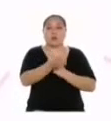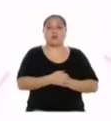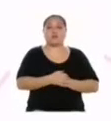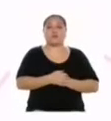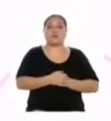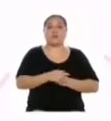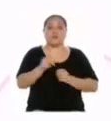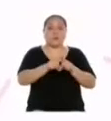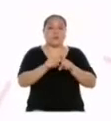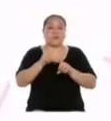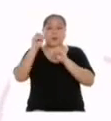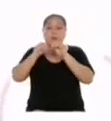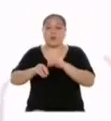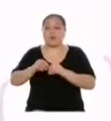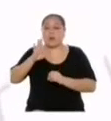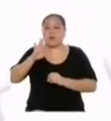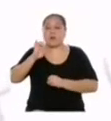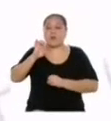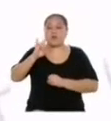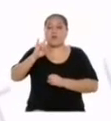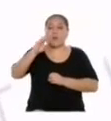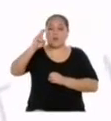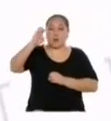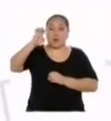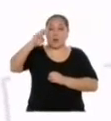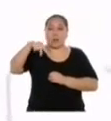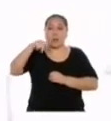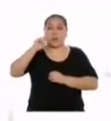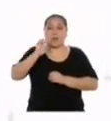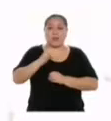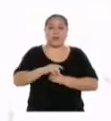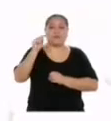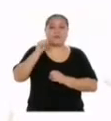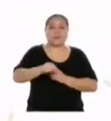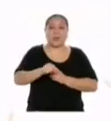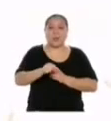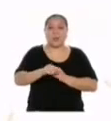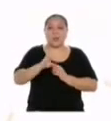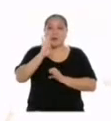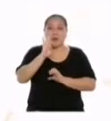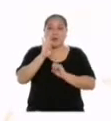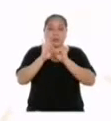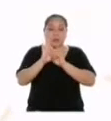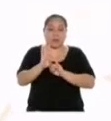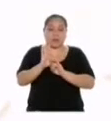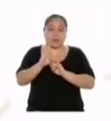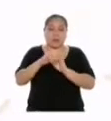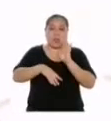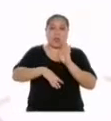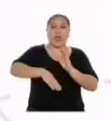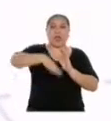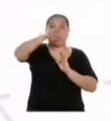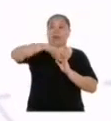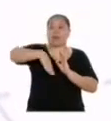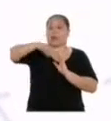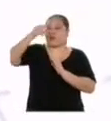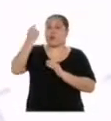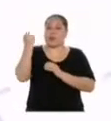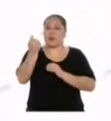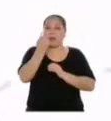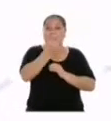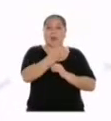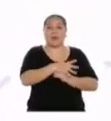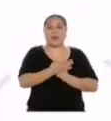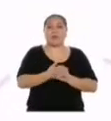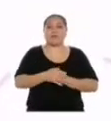misma que la de nuestro primer gráfico. ¿Algo más? Las frecuencias absolutas en la parte superior de cada barra. Ahora sí tenemos nuestro